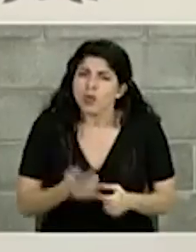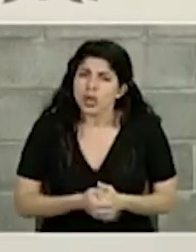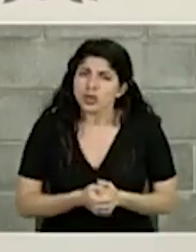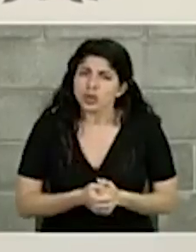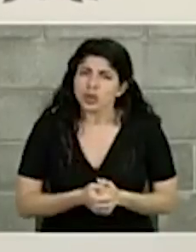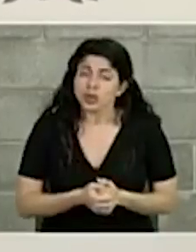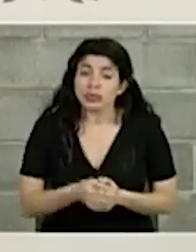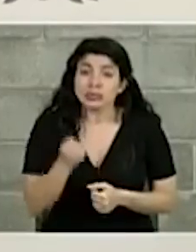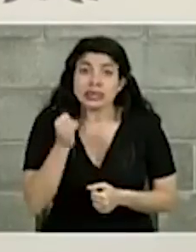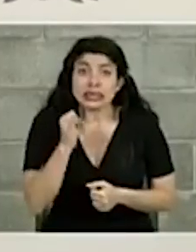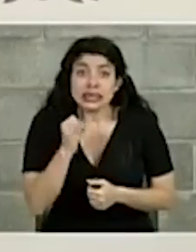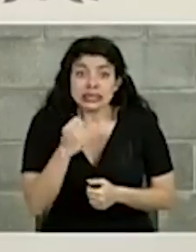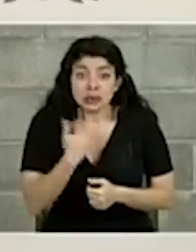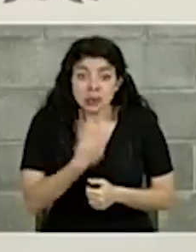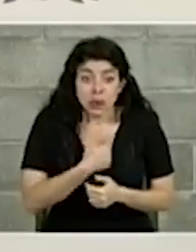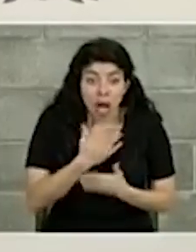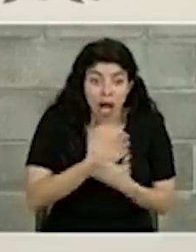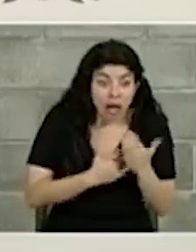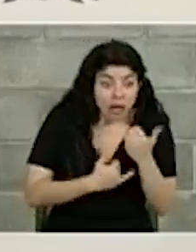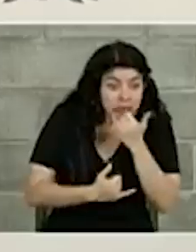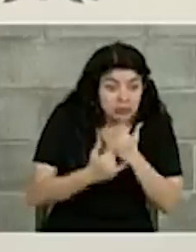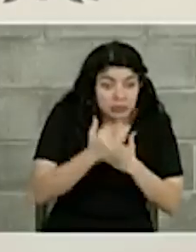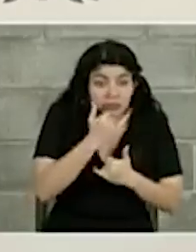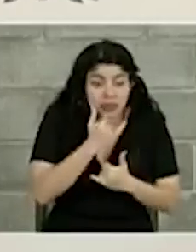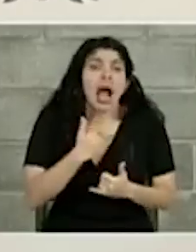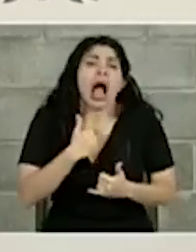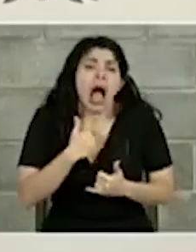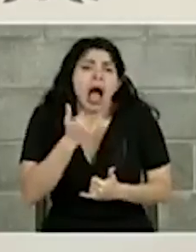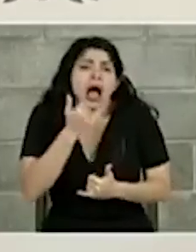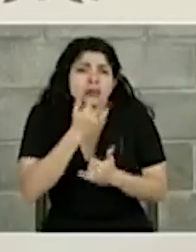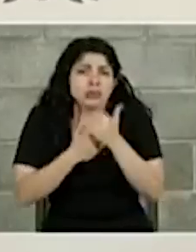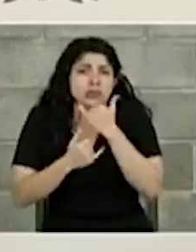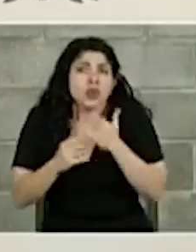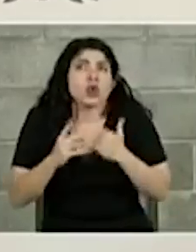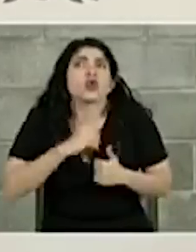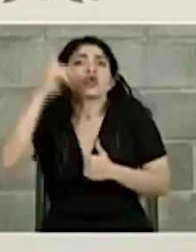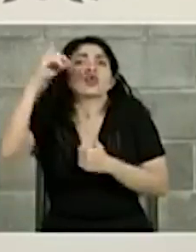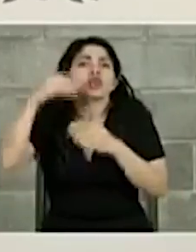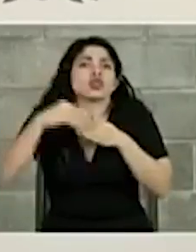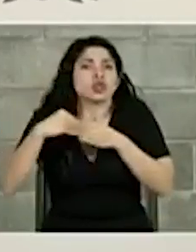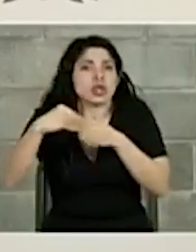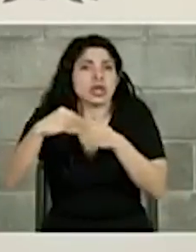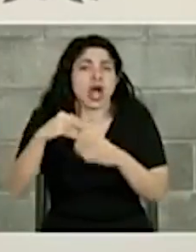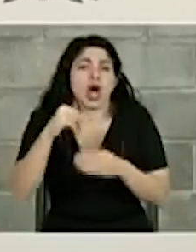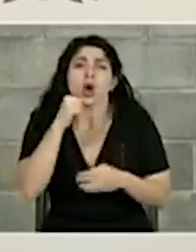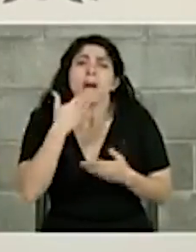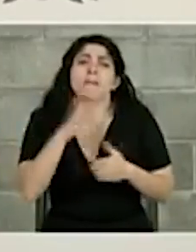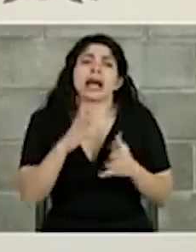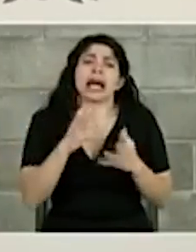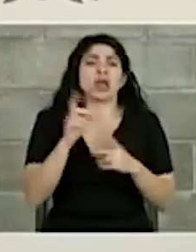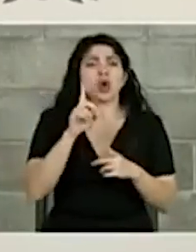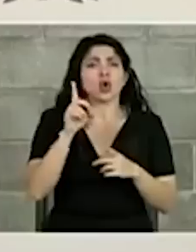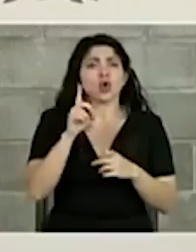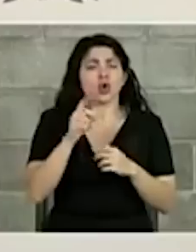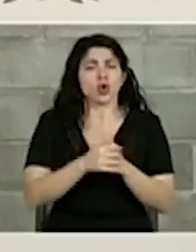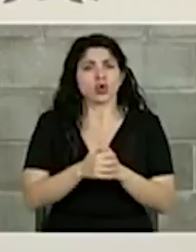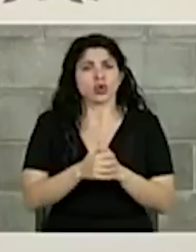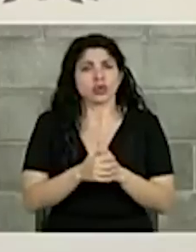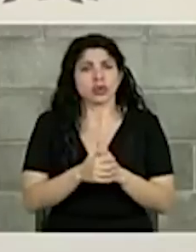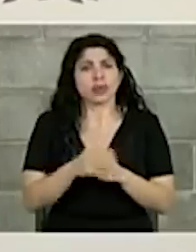y si en algo nos equivocamos como lo hacemos Dios nos guíe no por mala fe sino por impericia